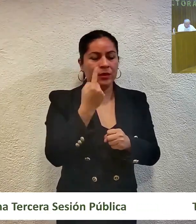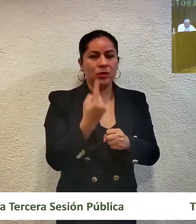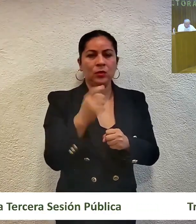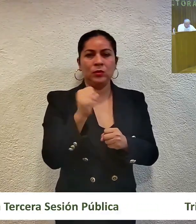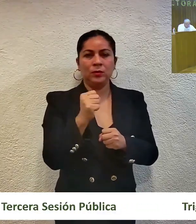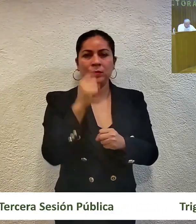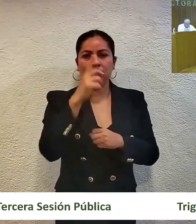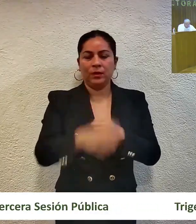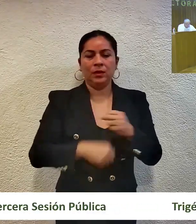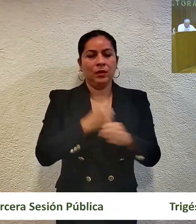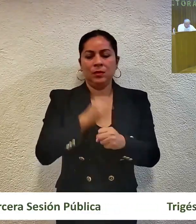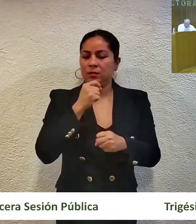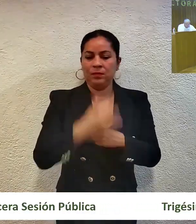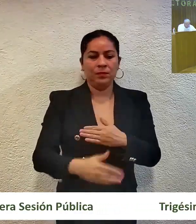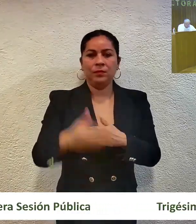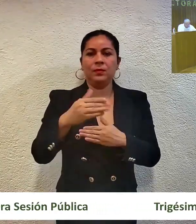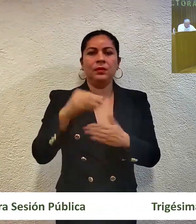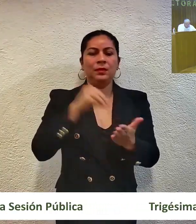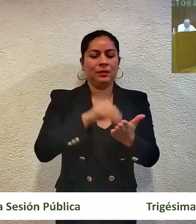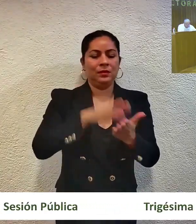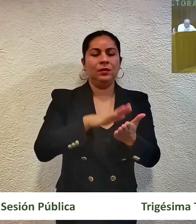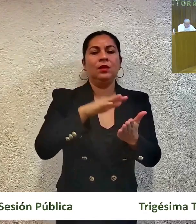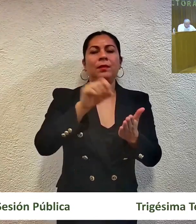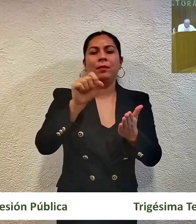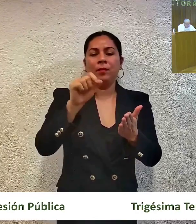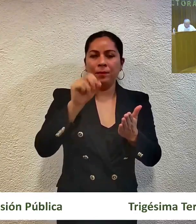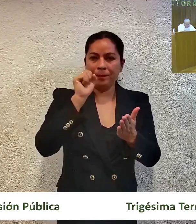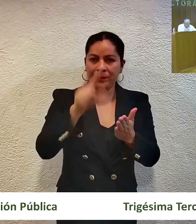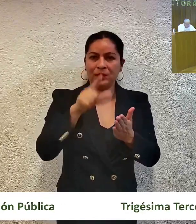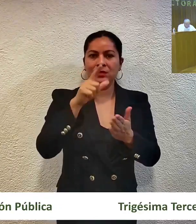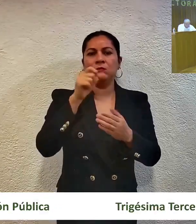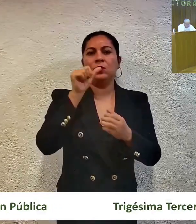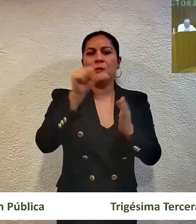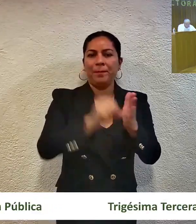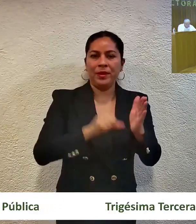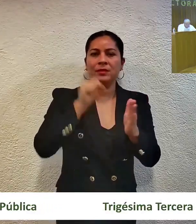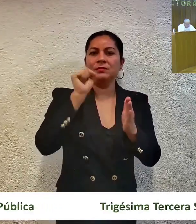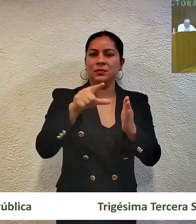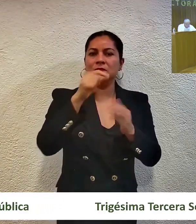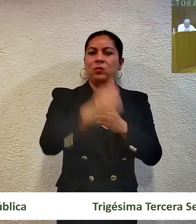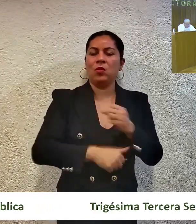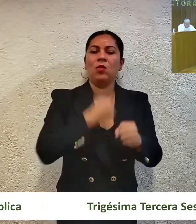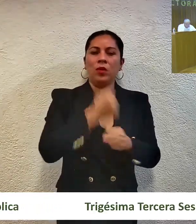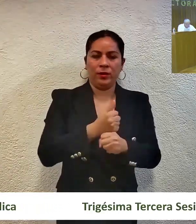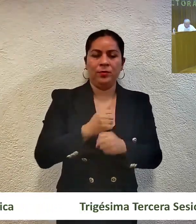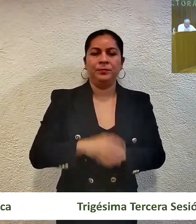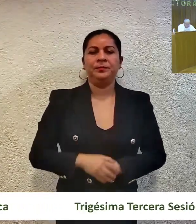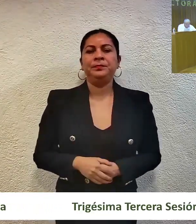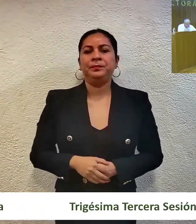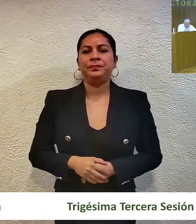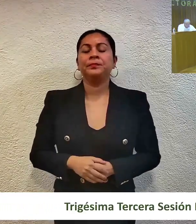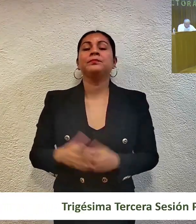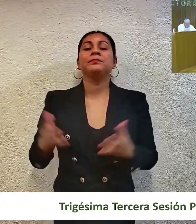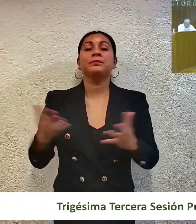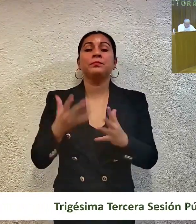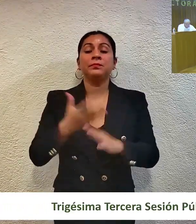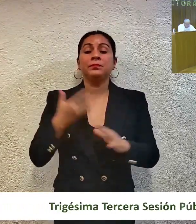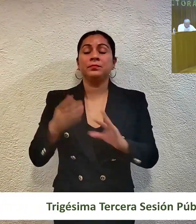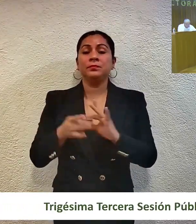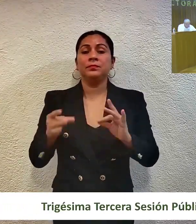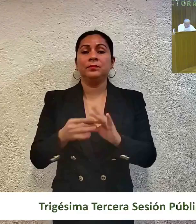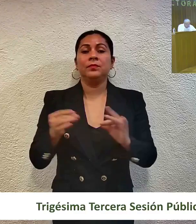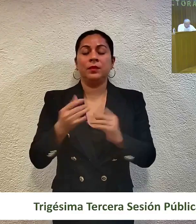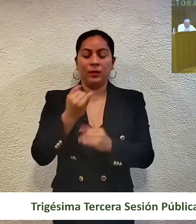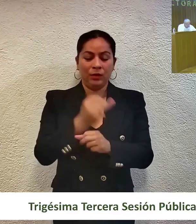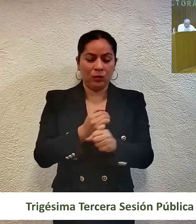del presente año y se ratificó el 28 del mismo mes y año ante la presencia judicial de la ponencia respectiva. Hecho lo anterior de un análisis